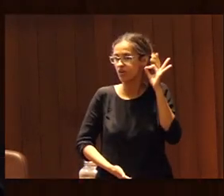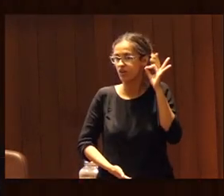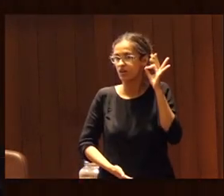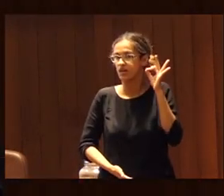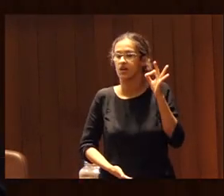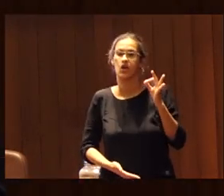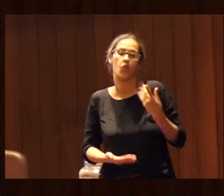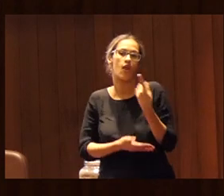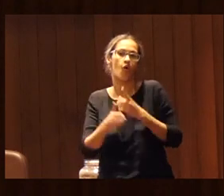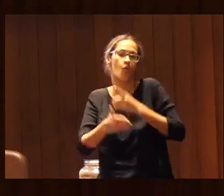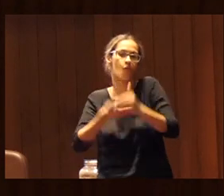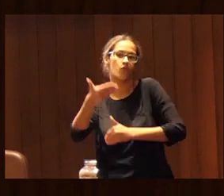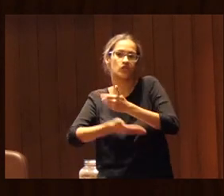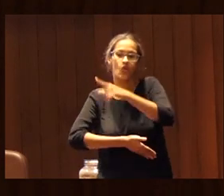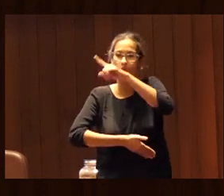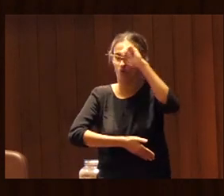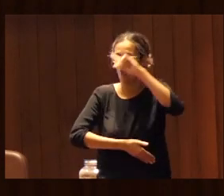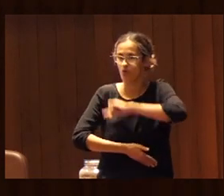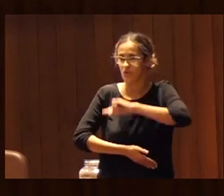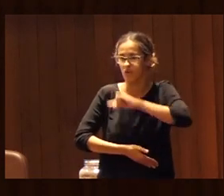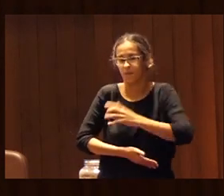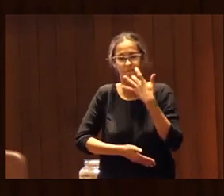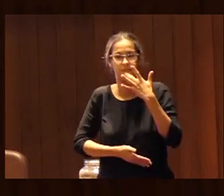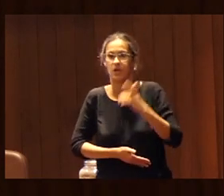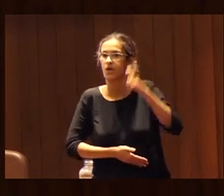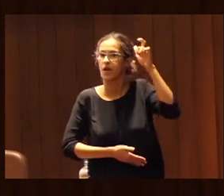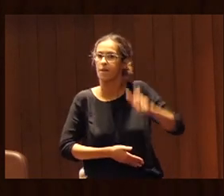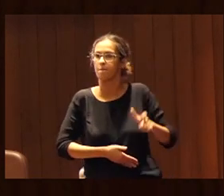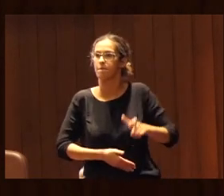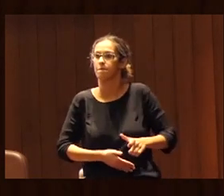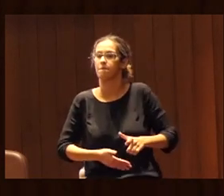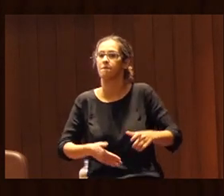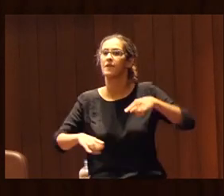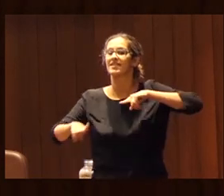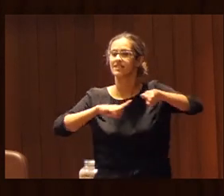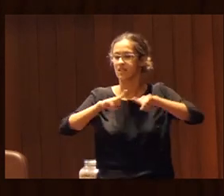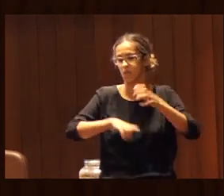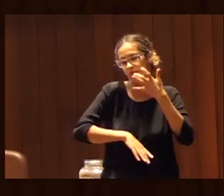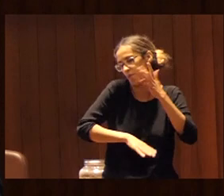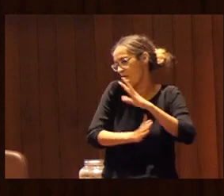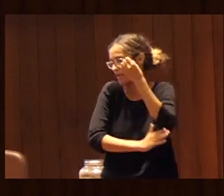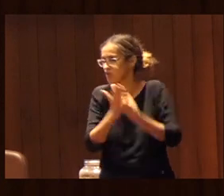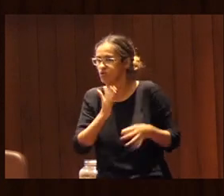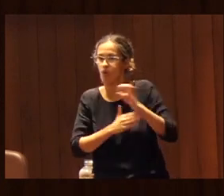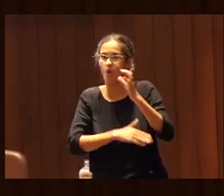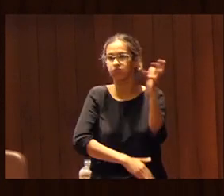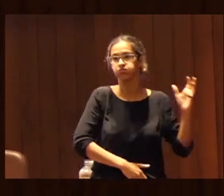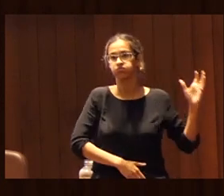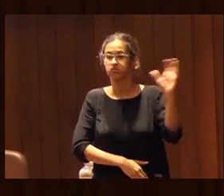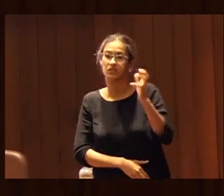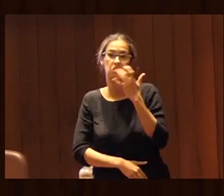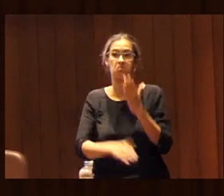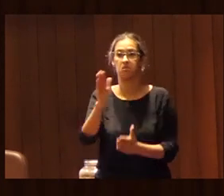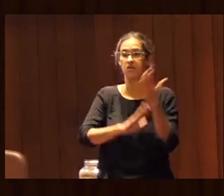consciente es decir cuando una entrenadora por ejemplo el otro día hablábamos en baloncesto o en balomano tú vas a